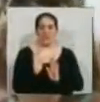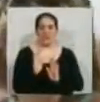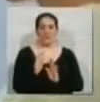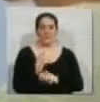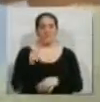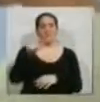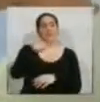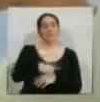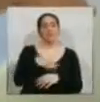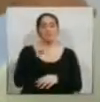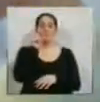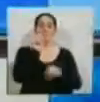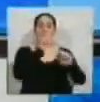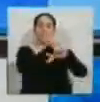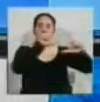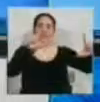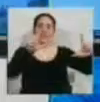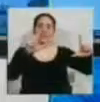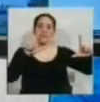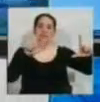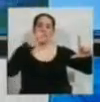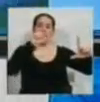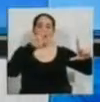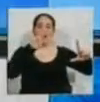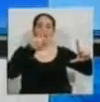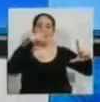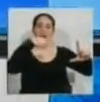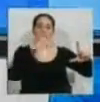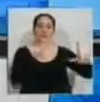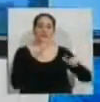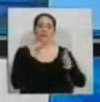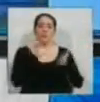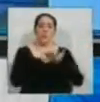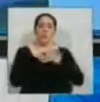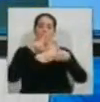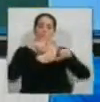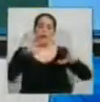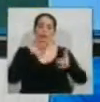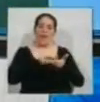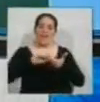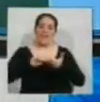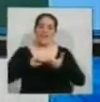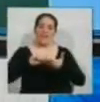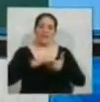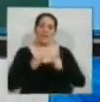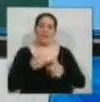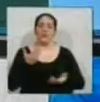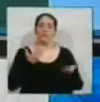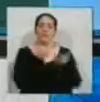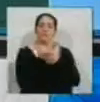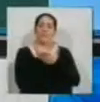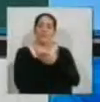de Santiago Calavana, que es un arquitecto muy conocido, español, y que le pidieron a él